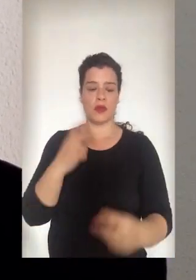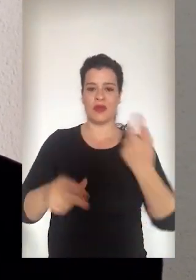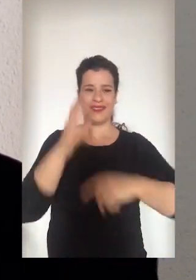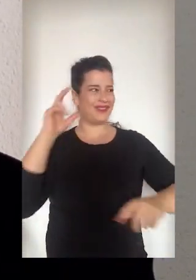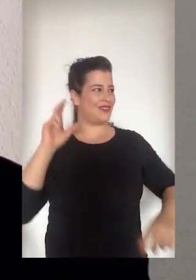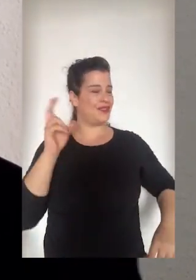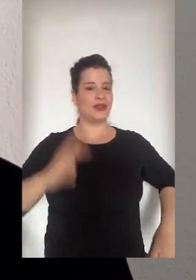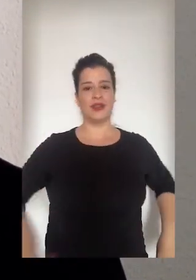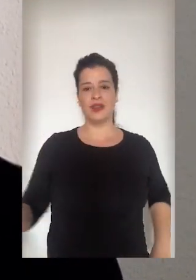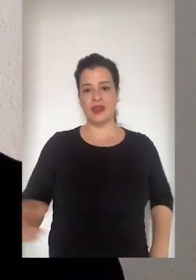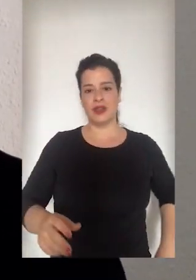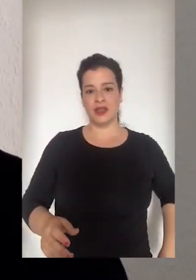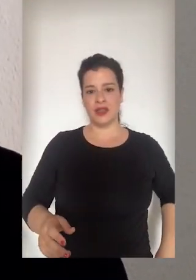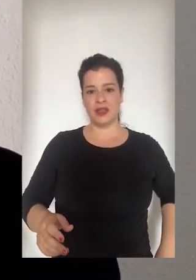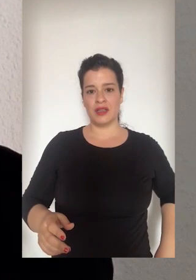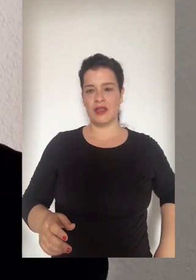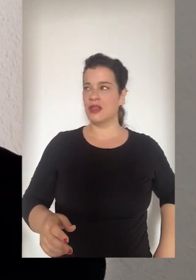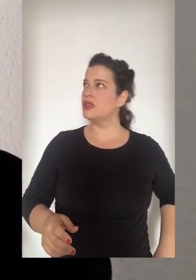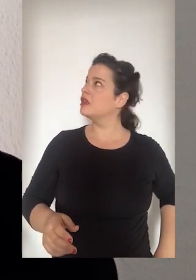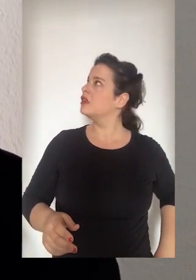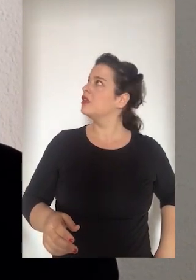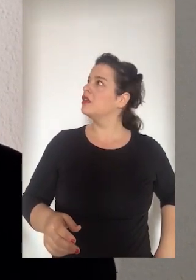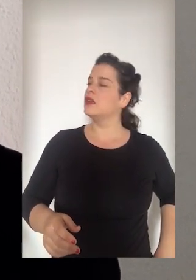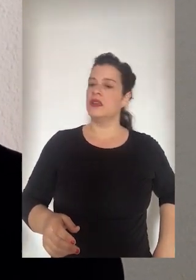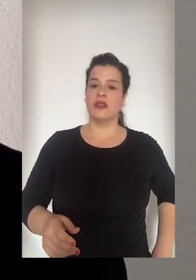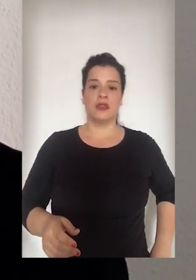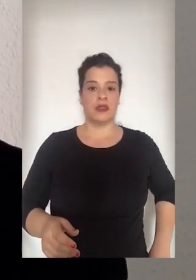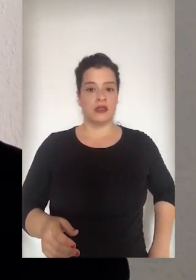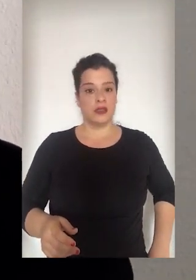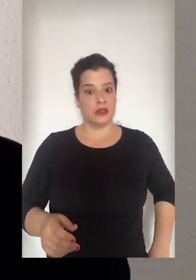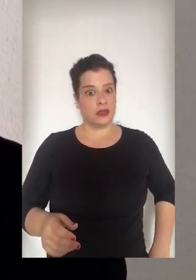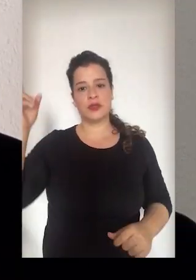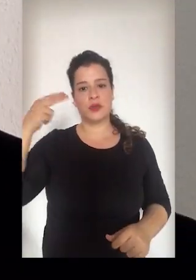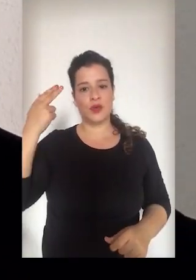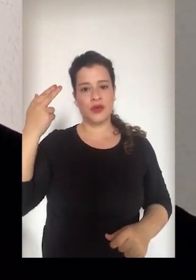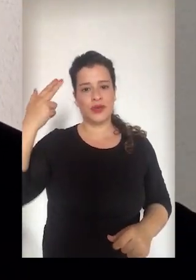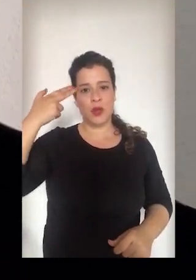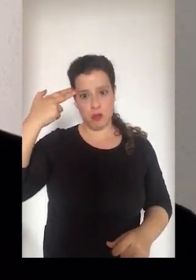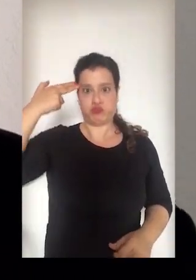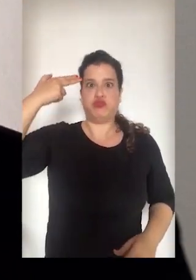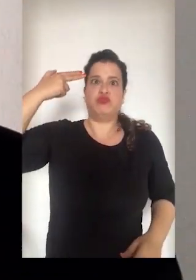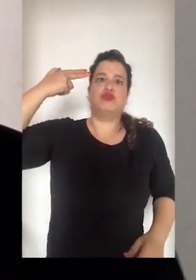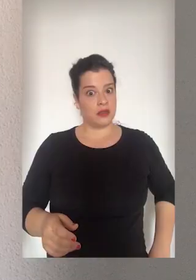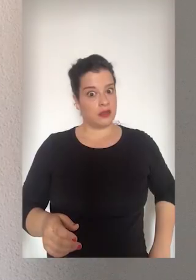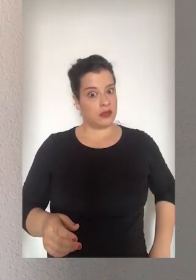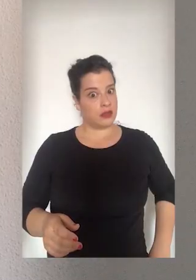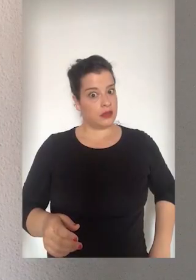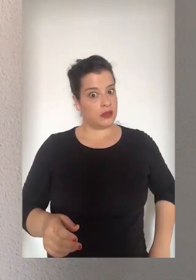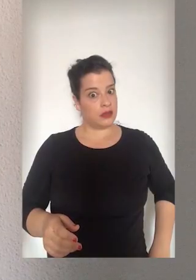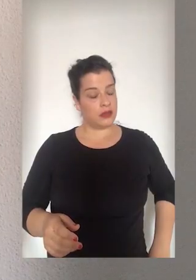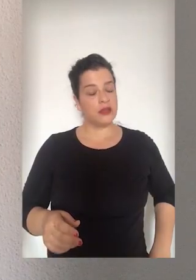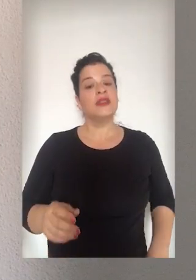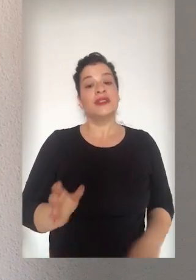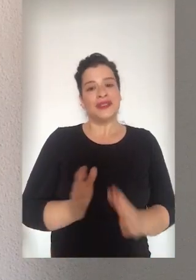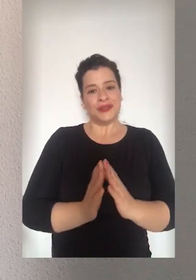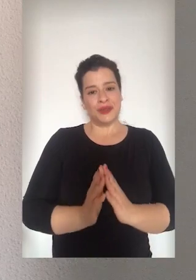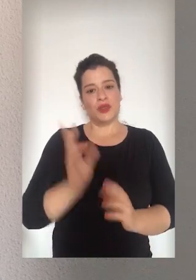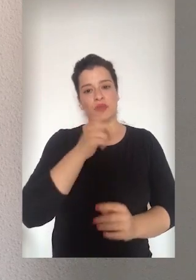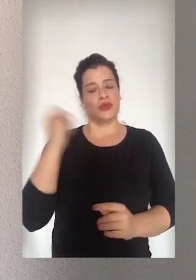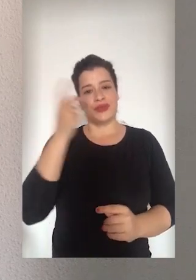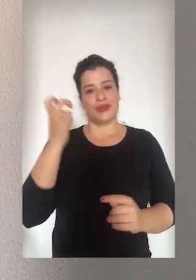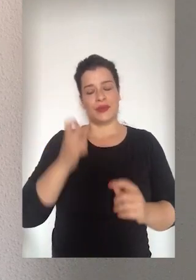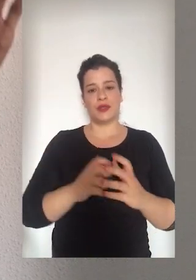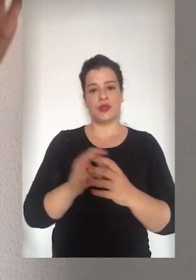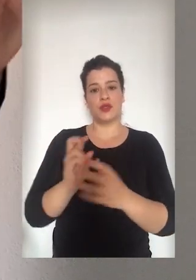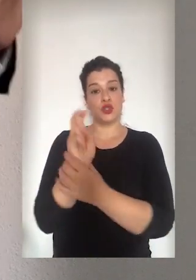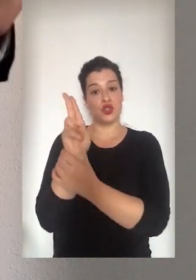los programas Waku Waku, el semáforo y la serie Ana y los 7. ¿Pero qué invento es esto? Bueno, espero haber respondido su pregunta